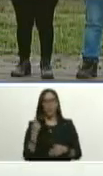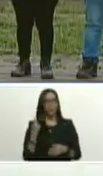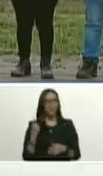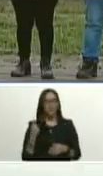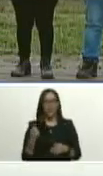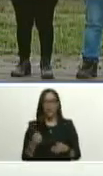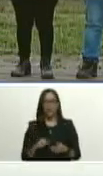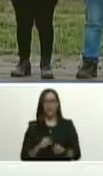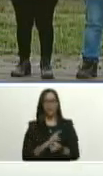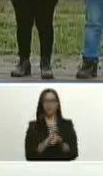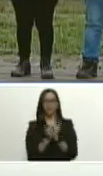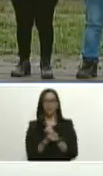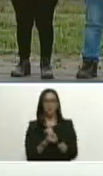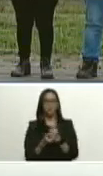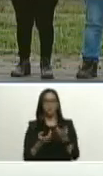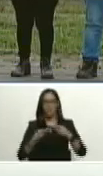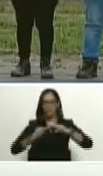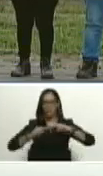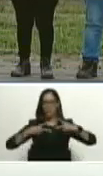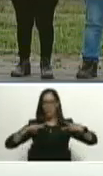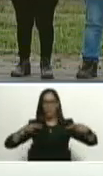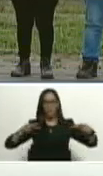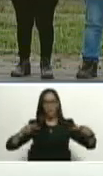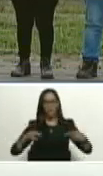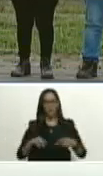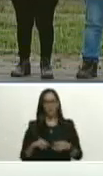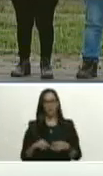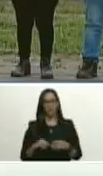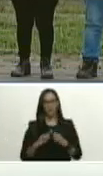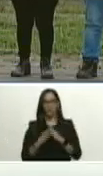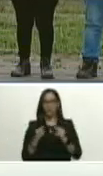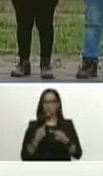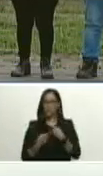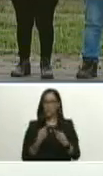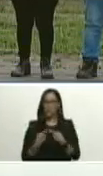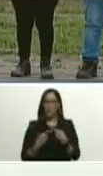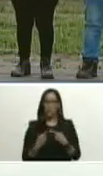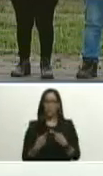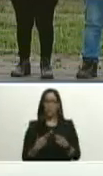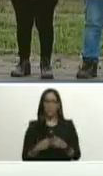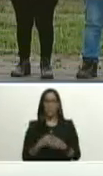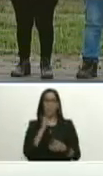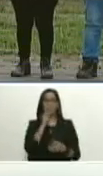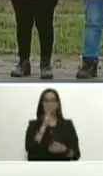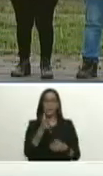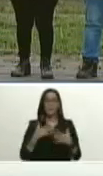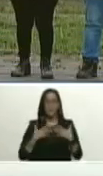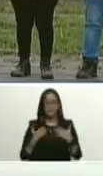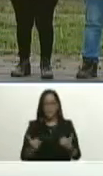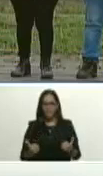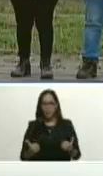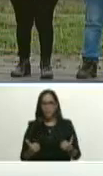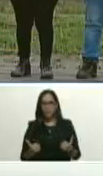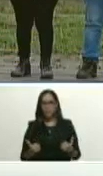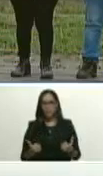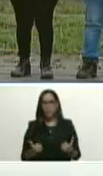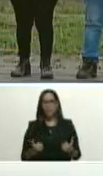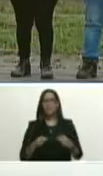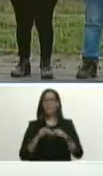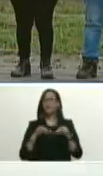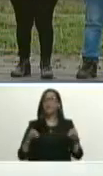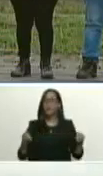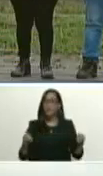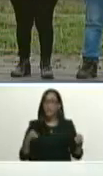modificación genética y todas esas cosas que es para mal de la salud tanto de la tierra